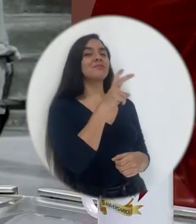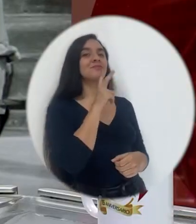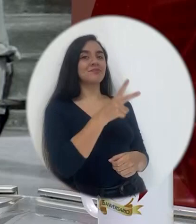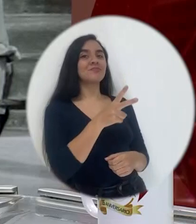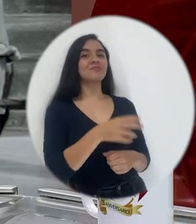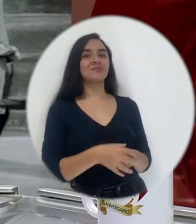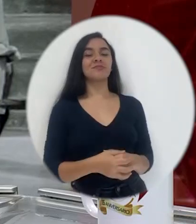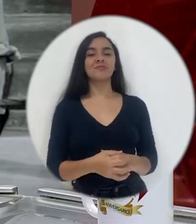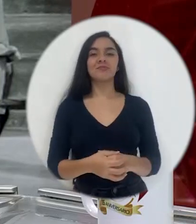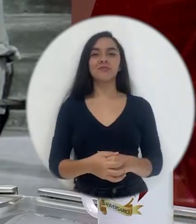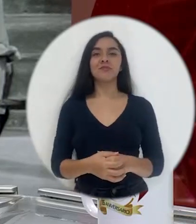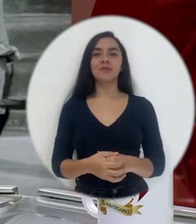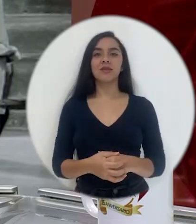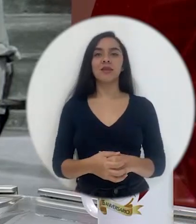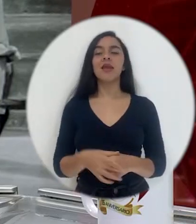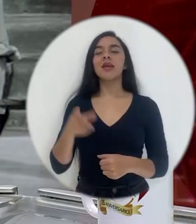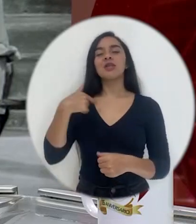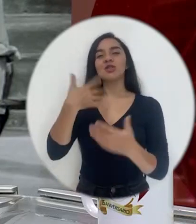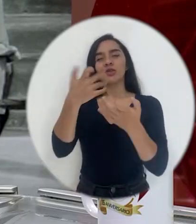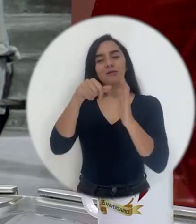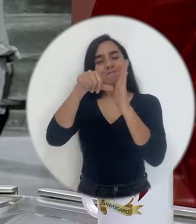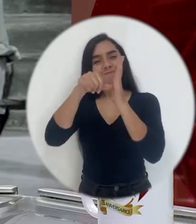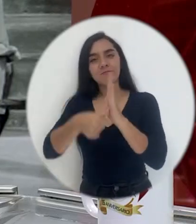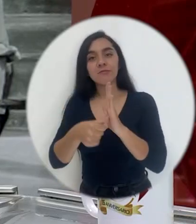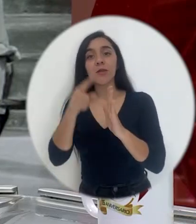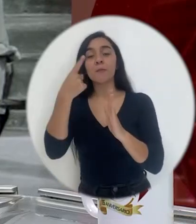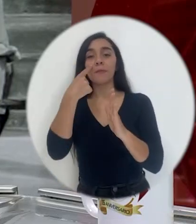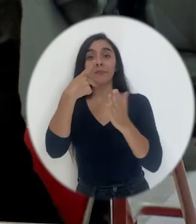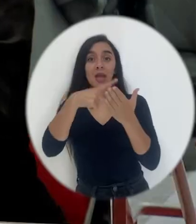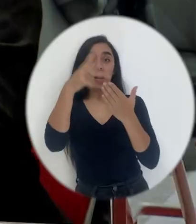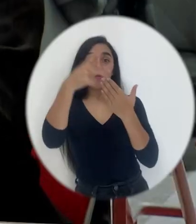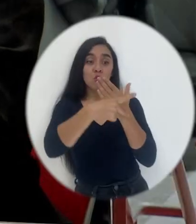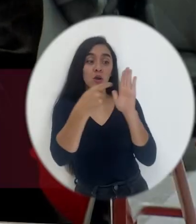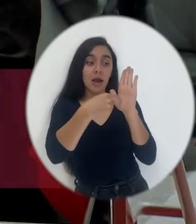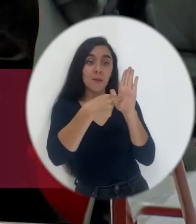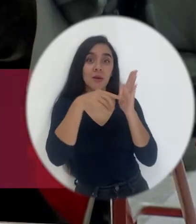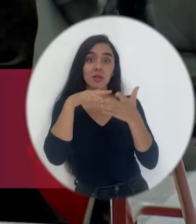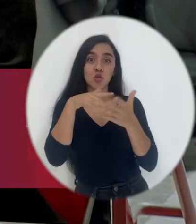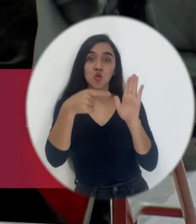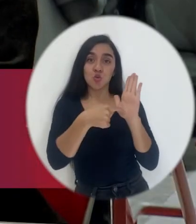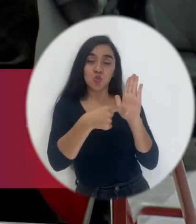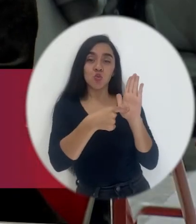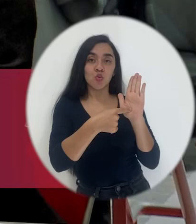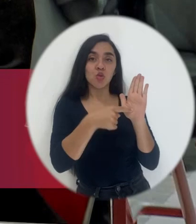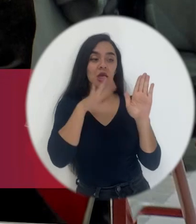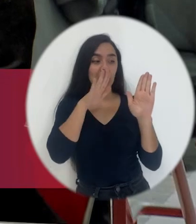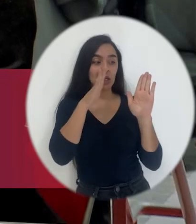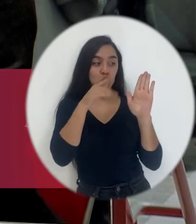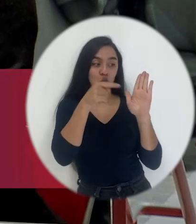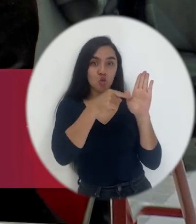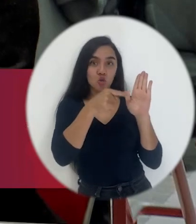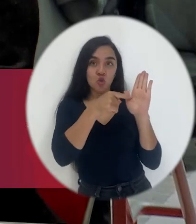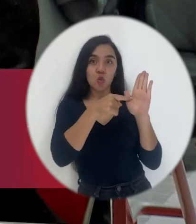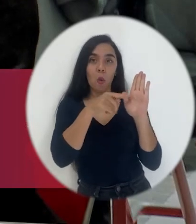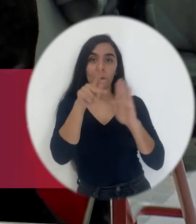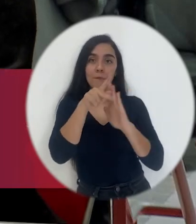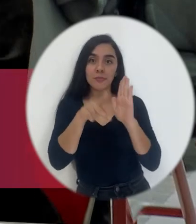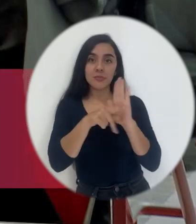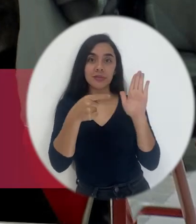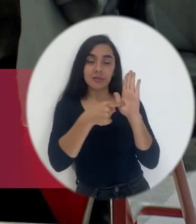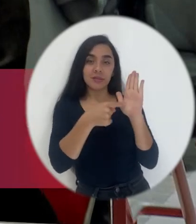Y el mismo, quiero volver a insistir en esto, el mismo programa de estudios, en su fundamentación,